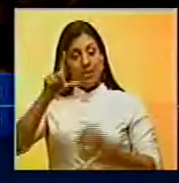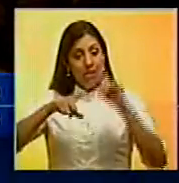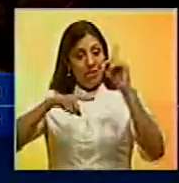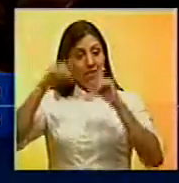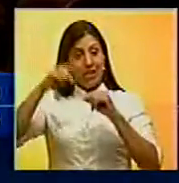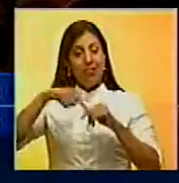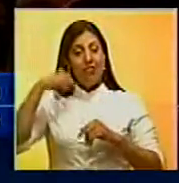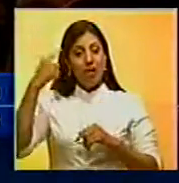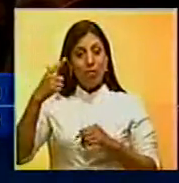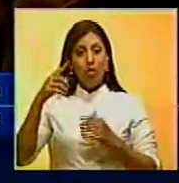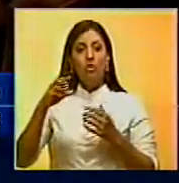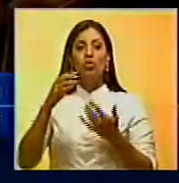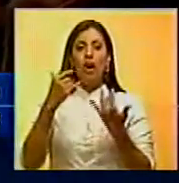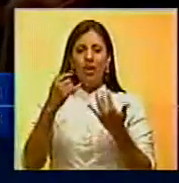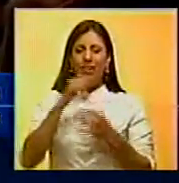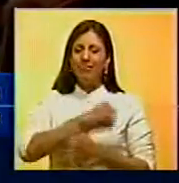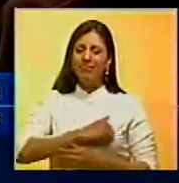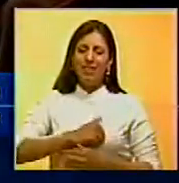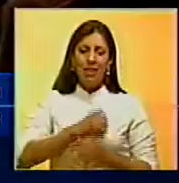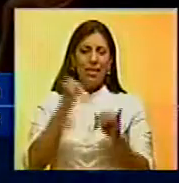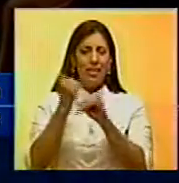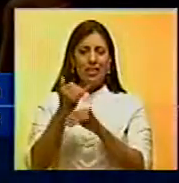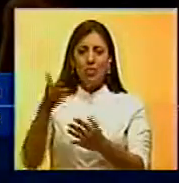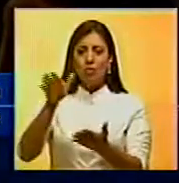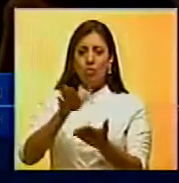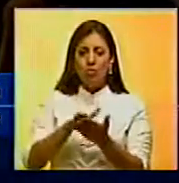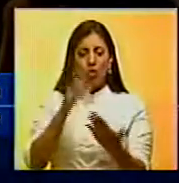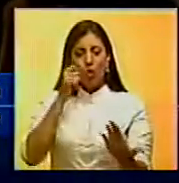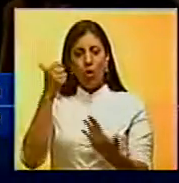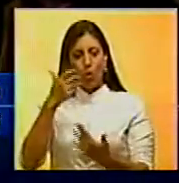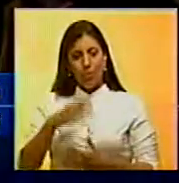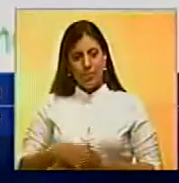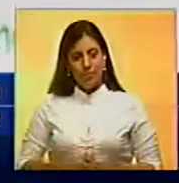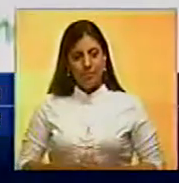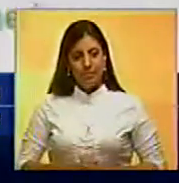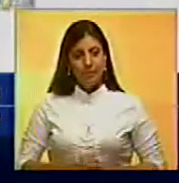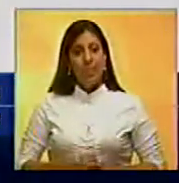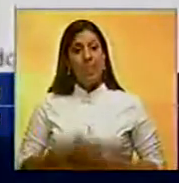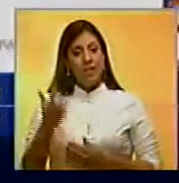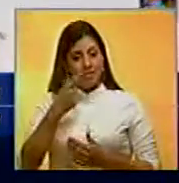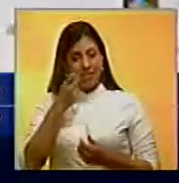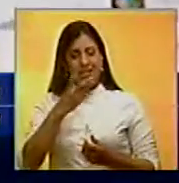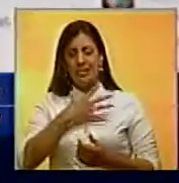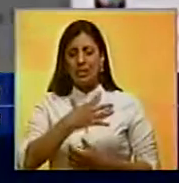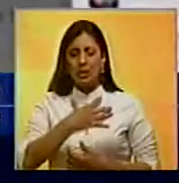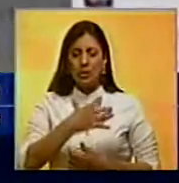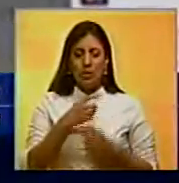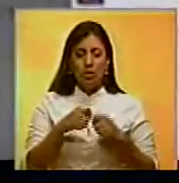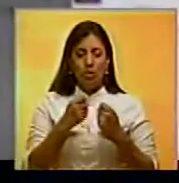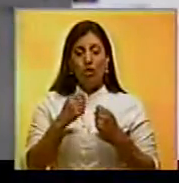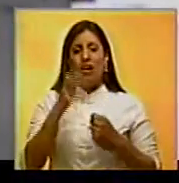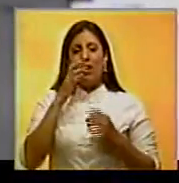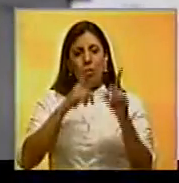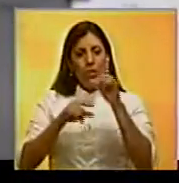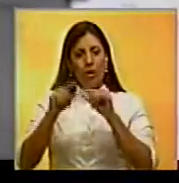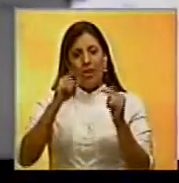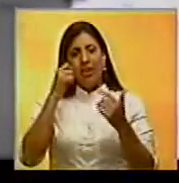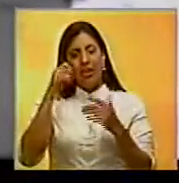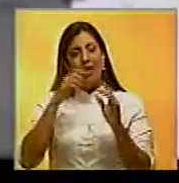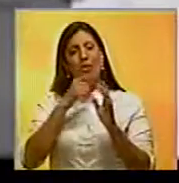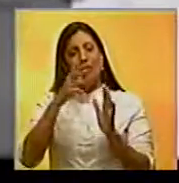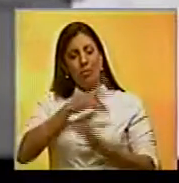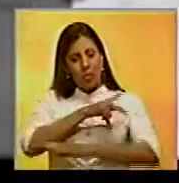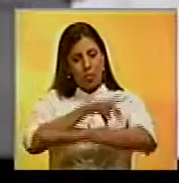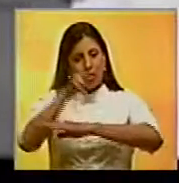música y de Hollywood lamentaron en las redes sociales la muerte del emblemático artista. Esto es desgarrador, dijo en su cuenta de Twitter el